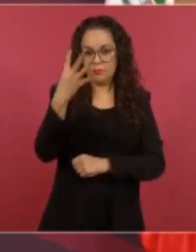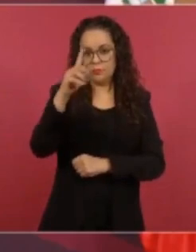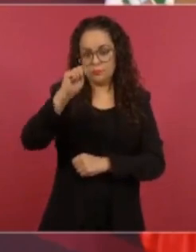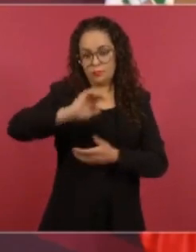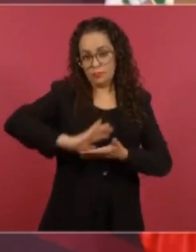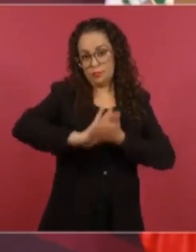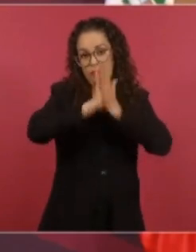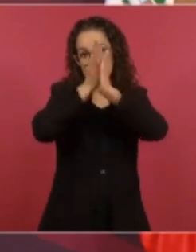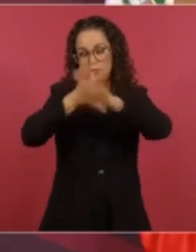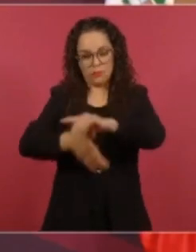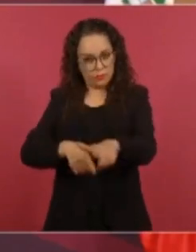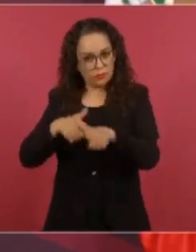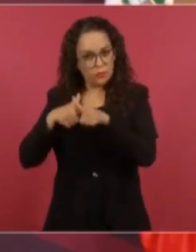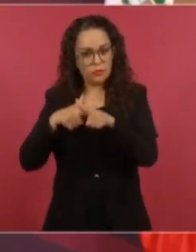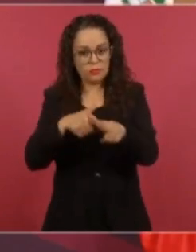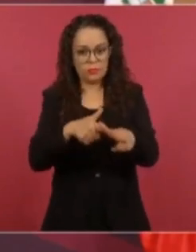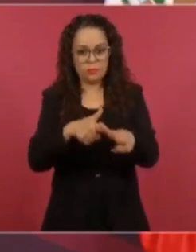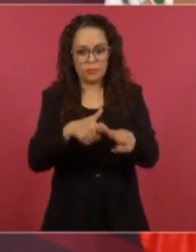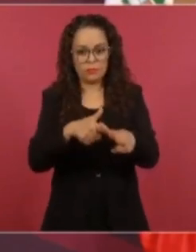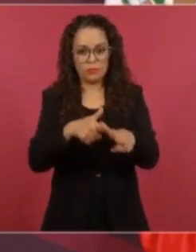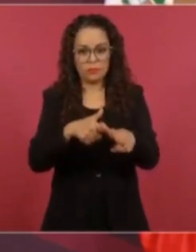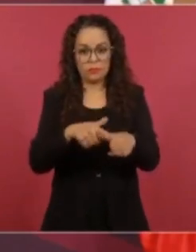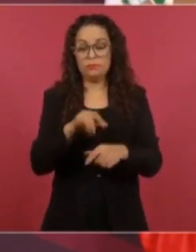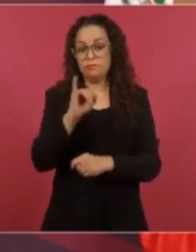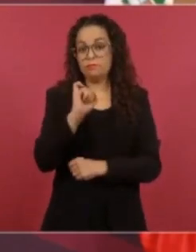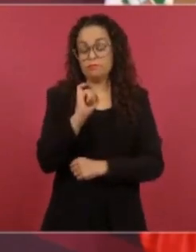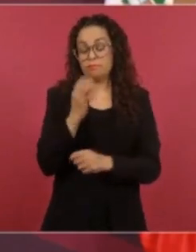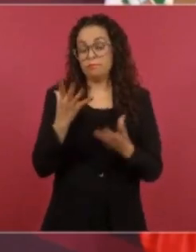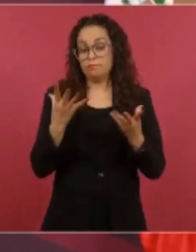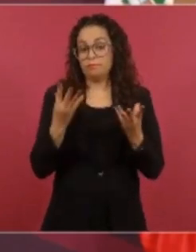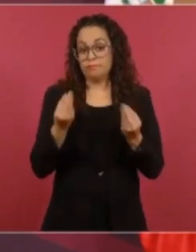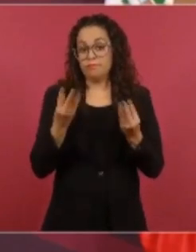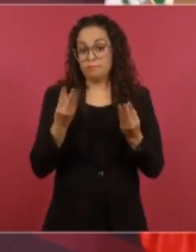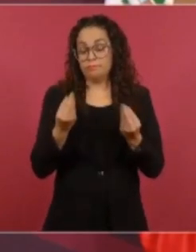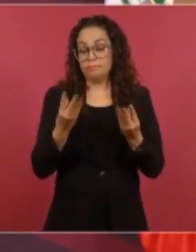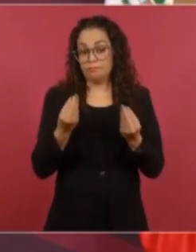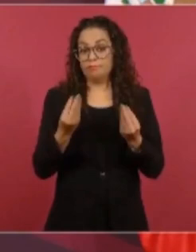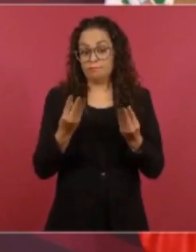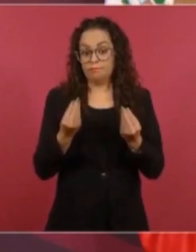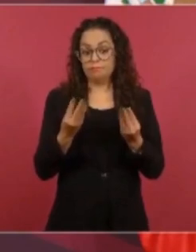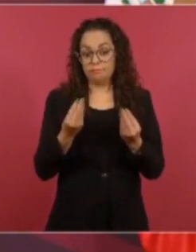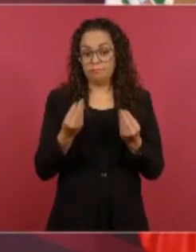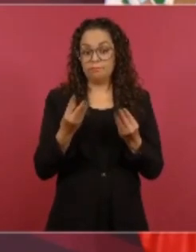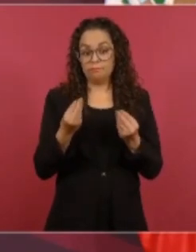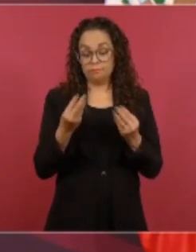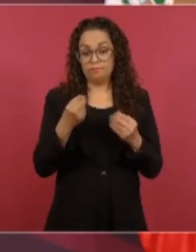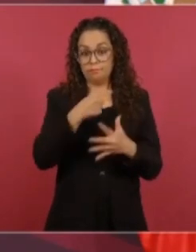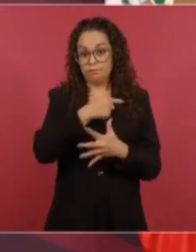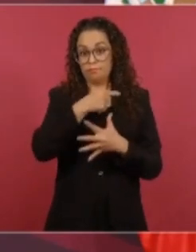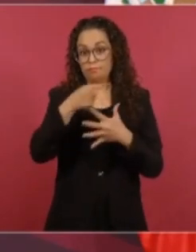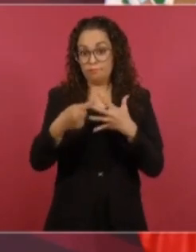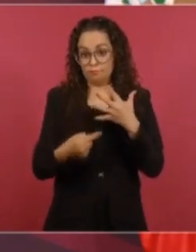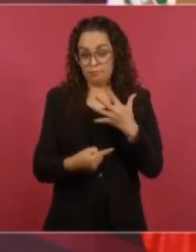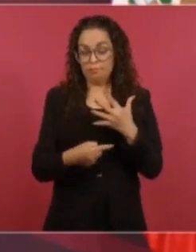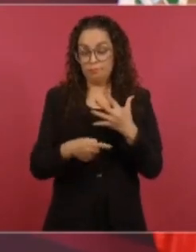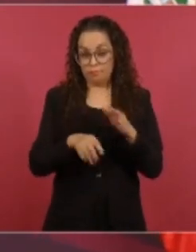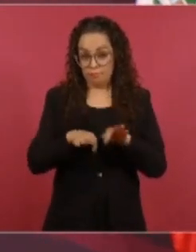y sí son varios que van a pedir